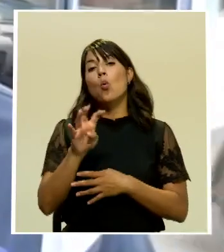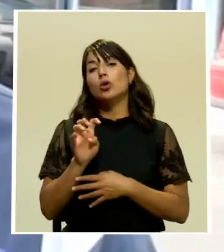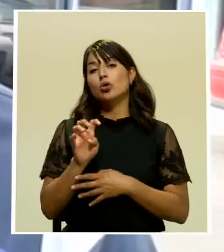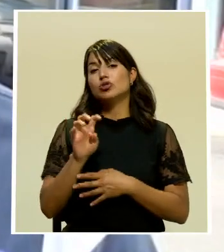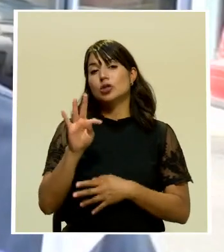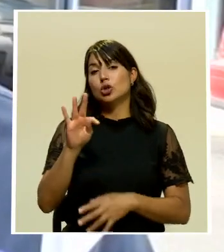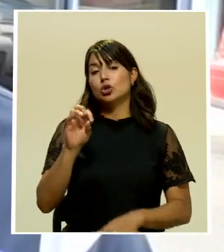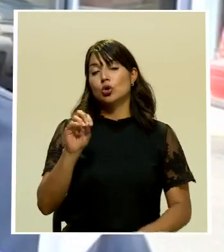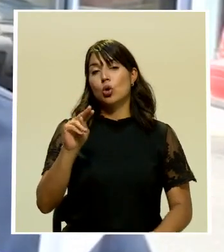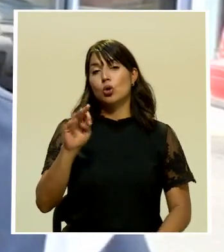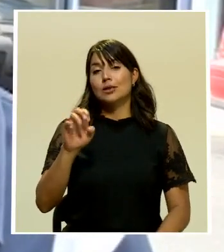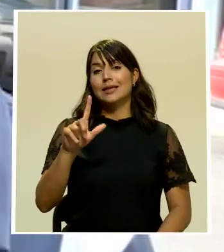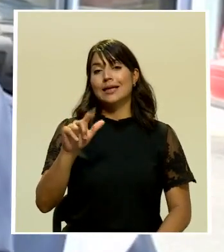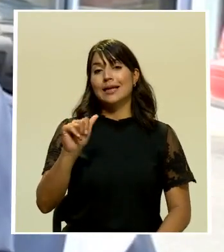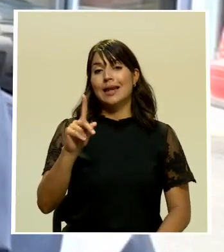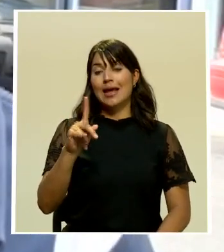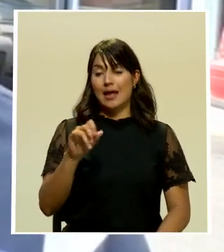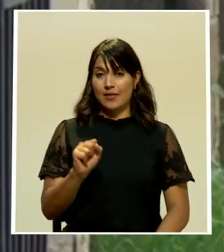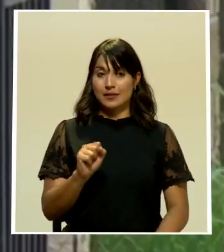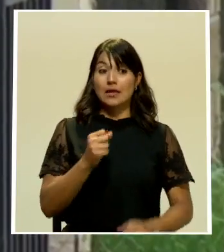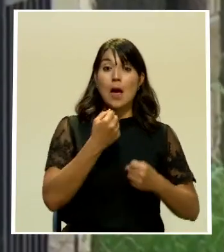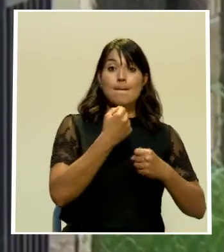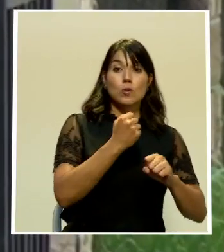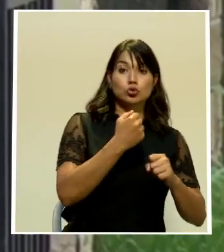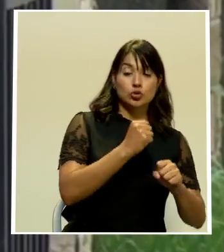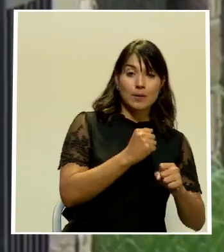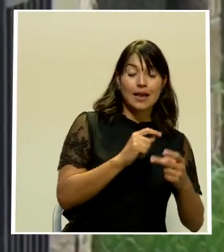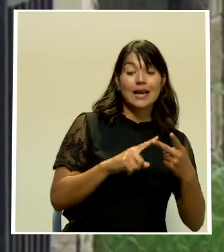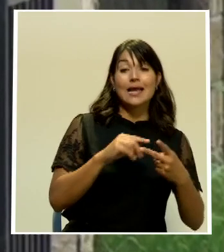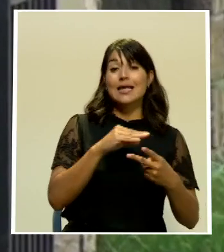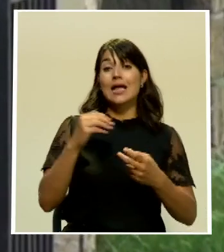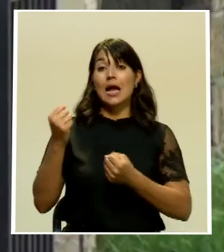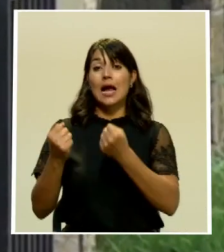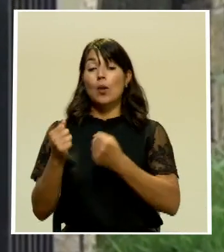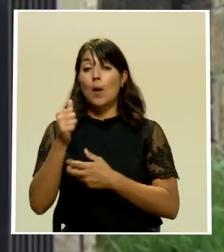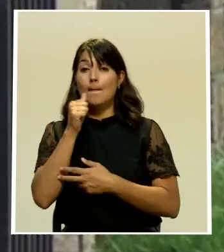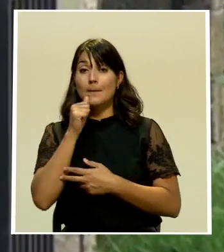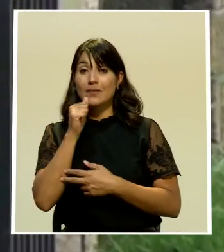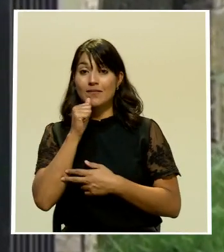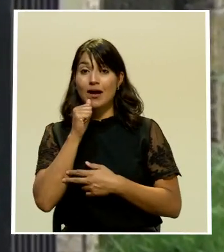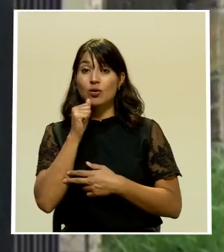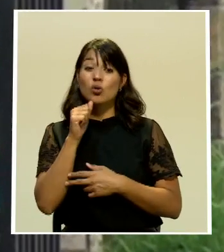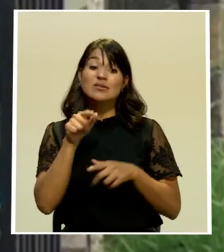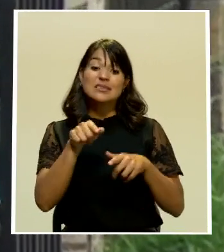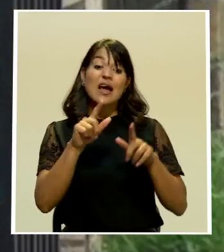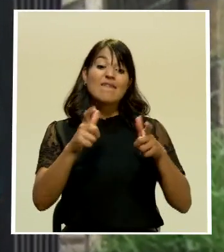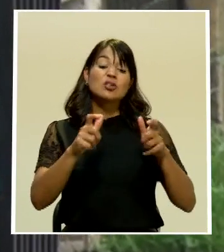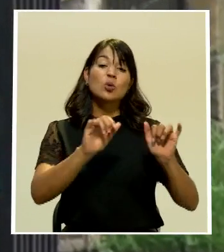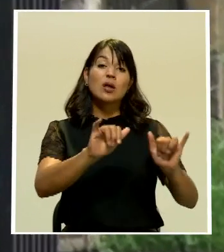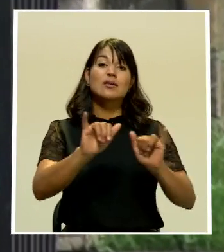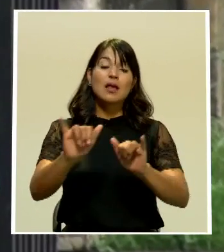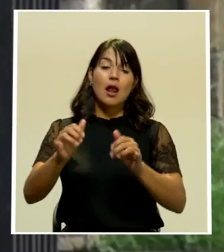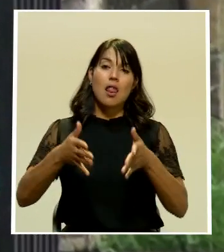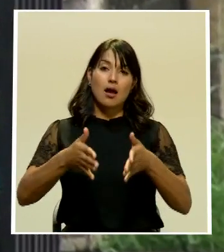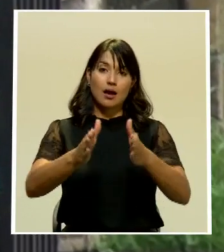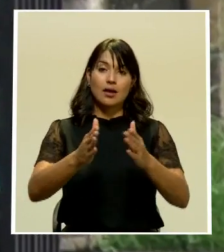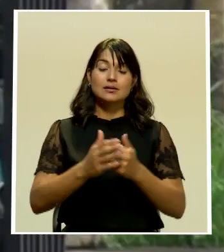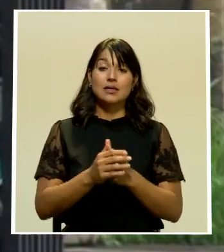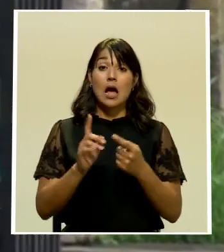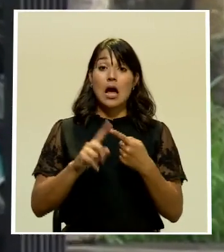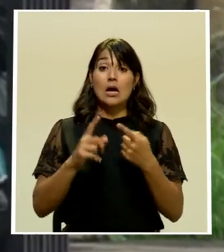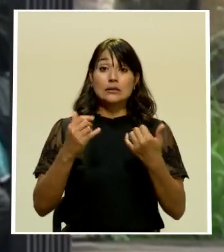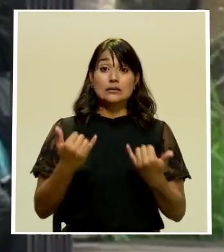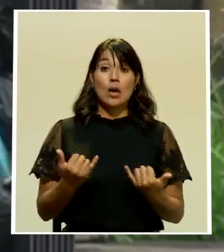toneladas de residuos, ¿verdad?, entre la Municipalidad y camioncitos privados que pues estaban tiradas en las calles. A este